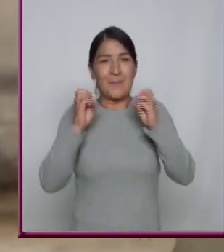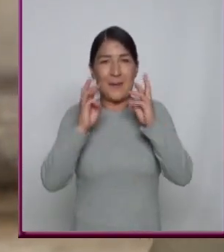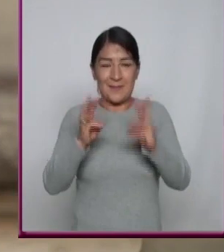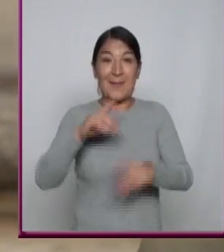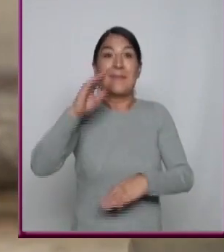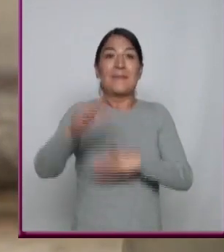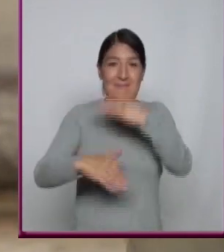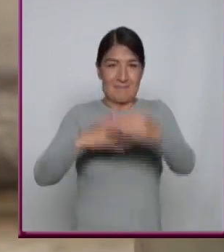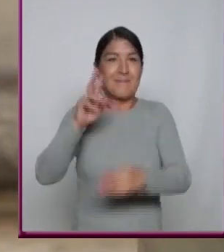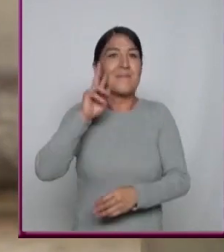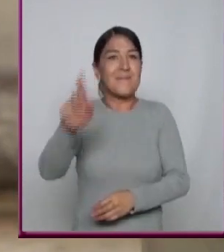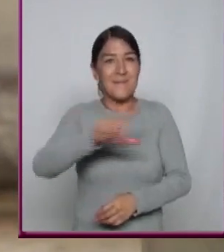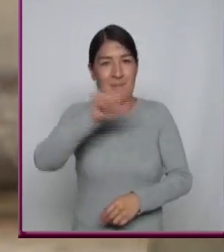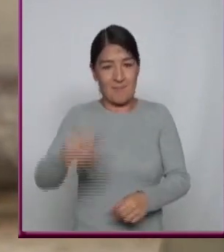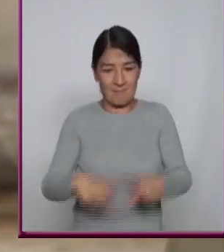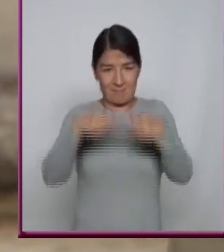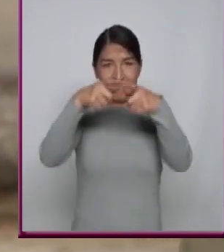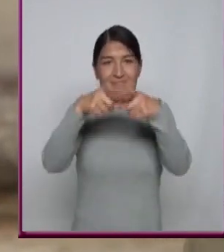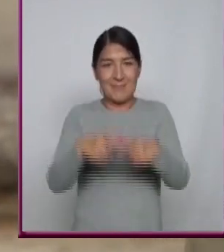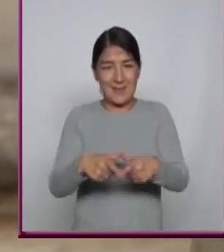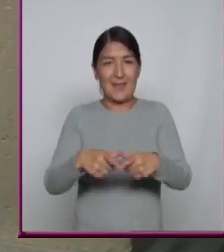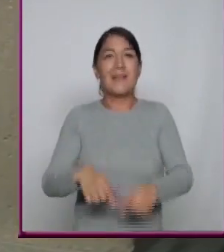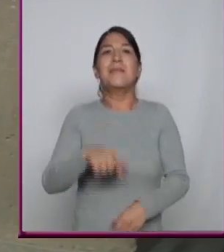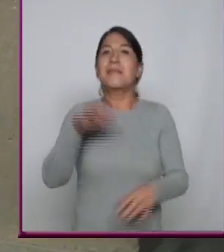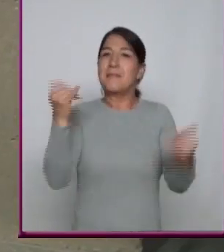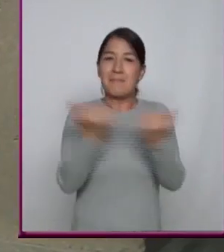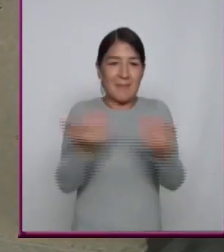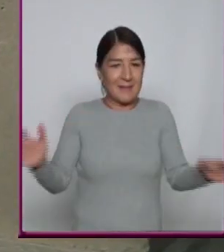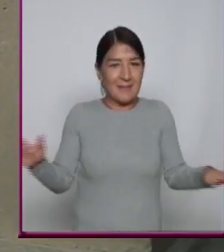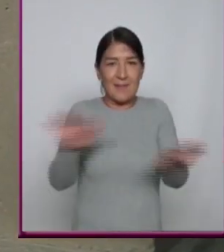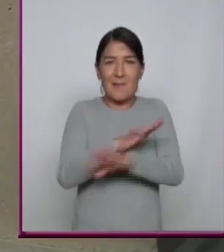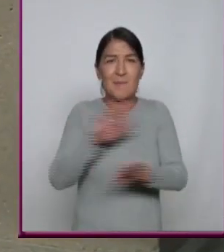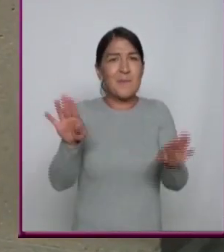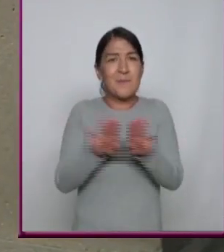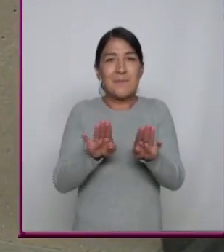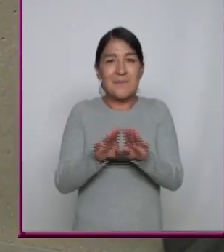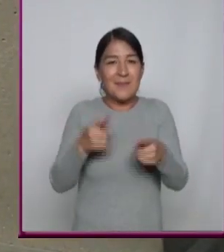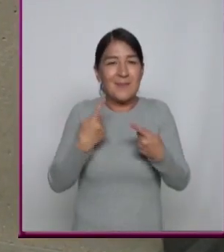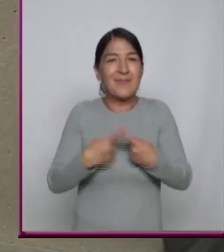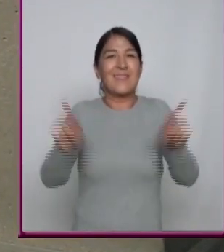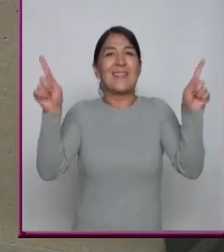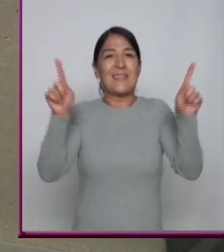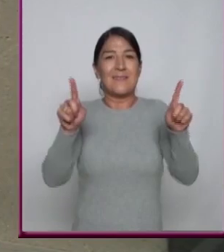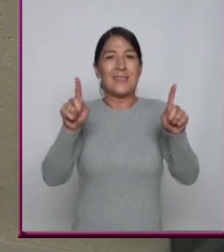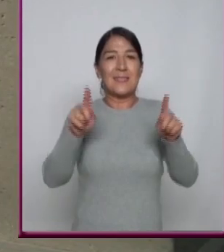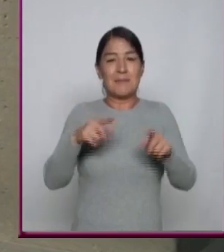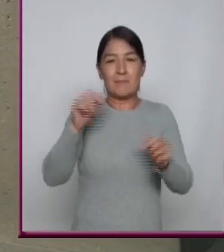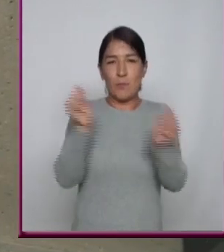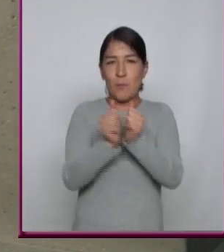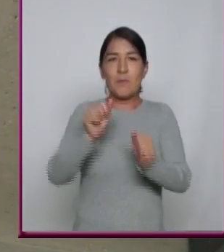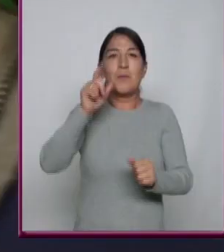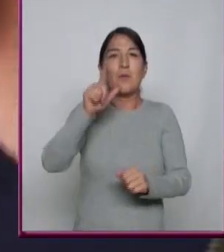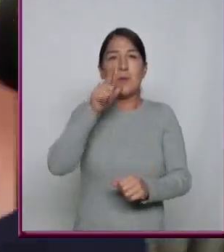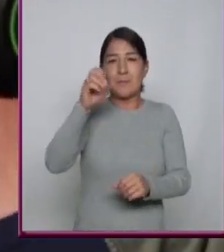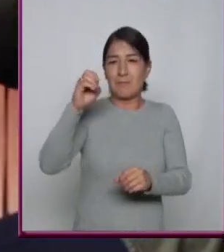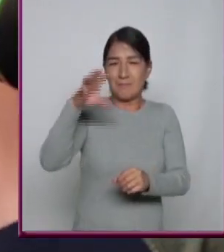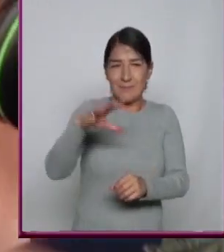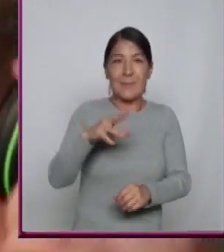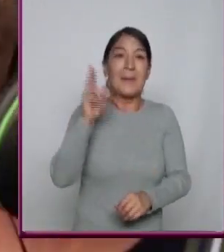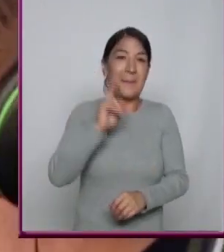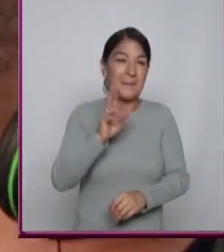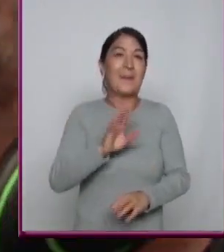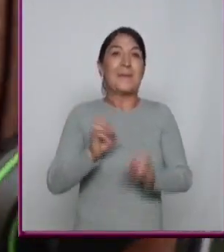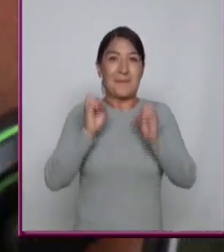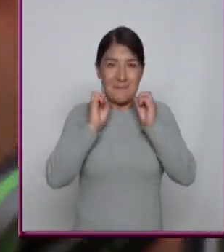paso Los discos compactos Que cambiaron el sistema Por una superficie quemada Que cele con luz ¡Guau!